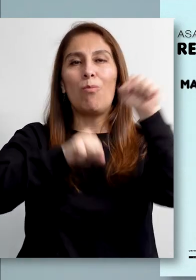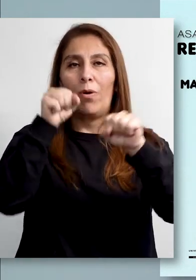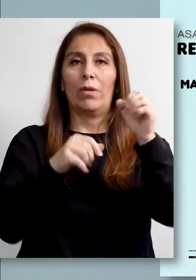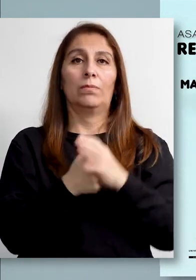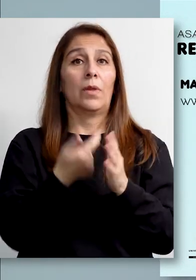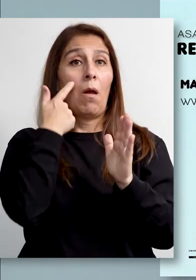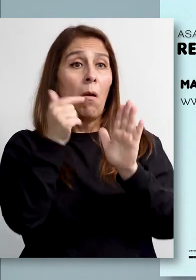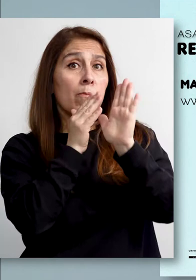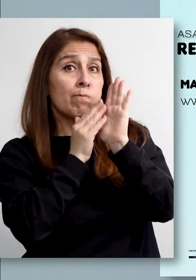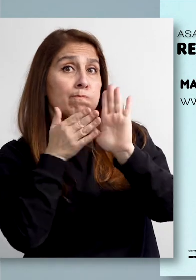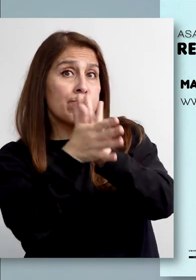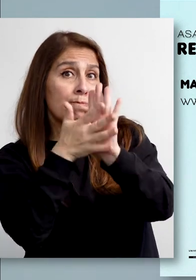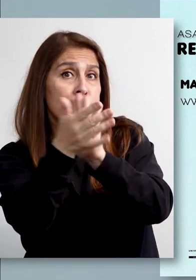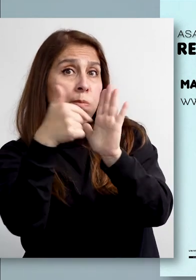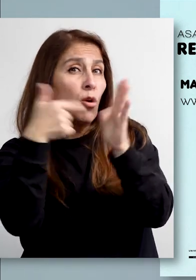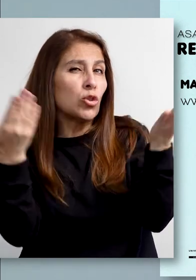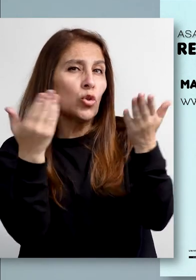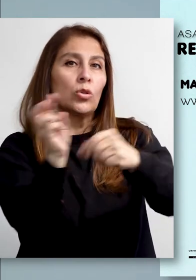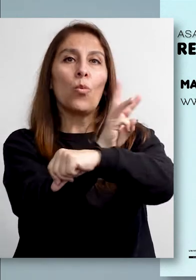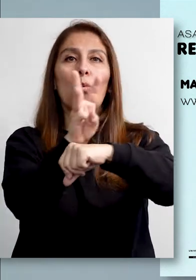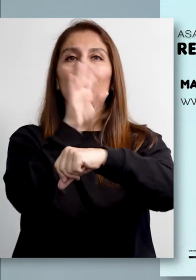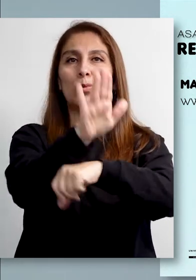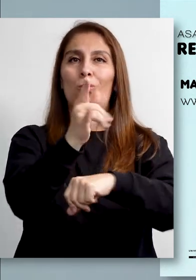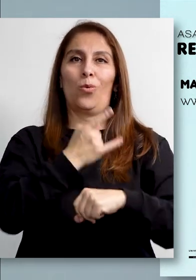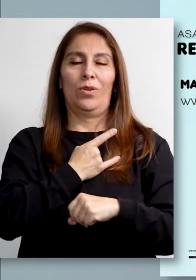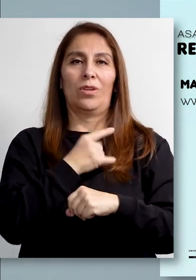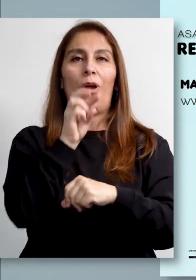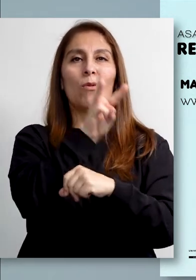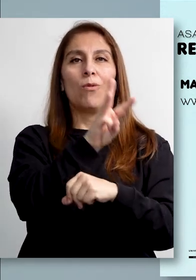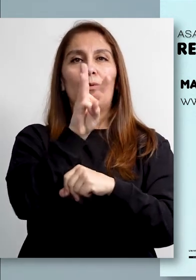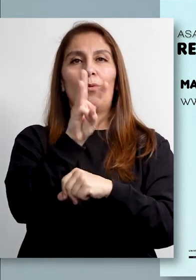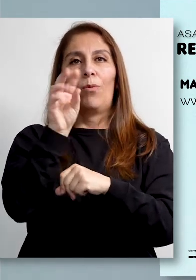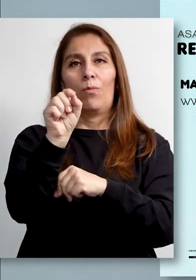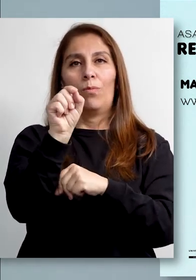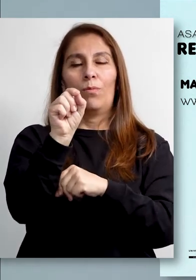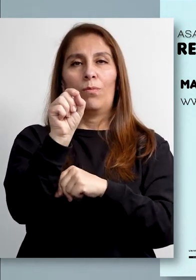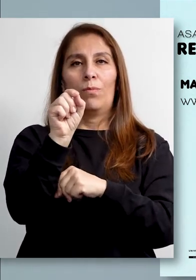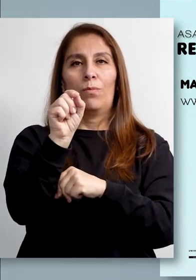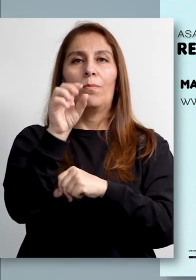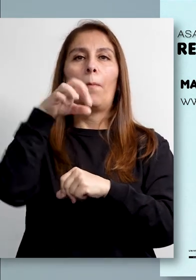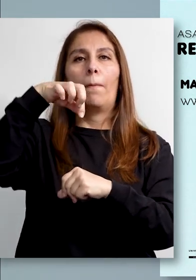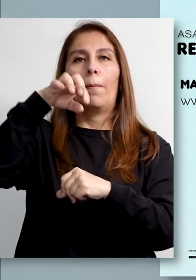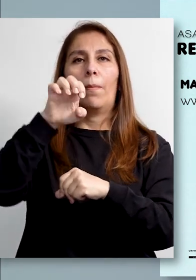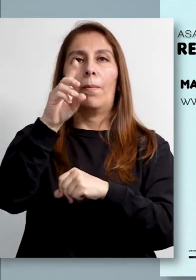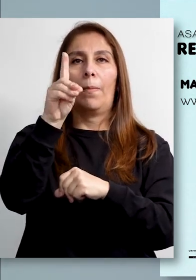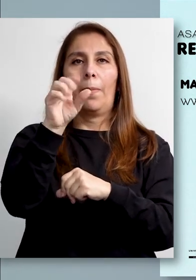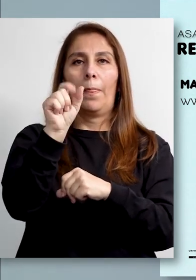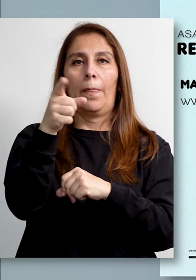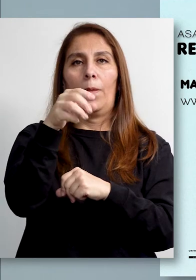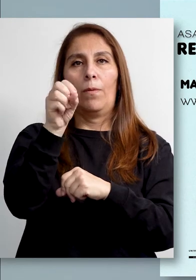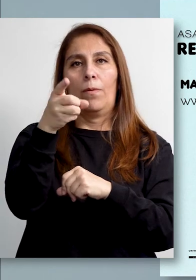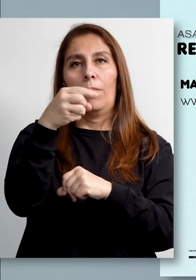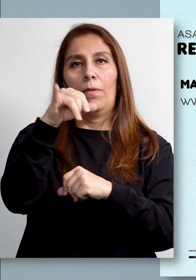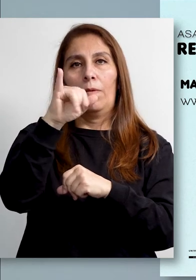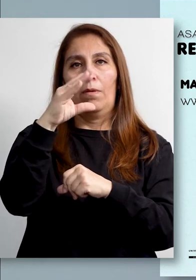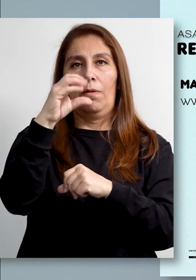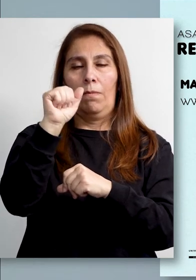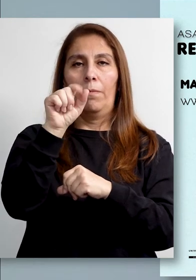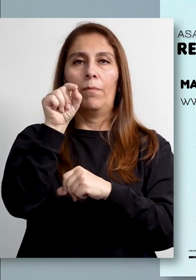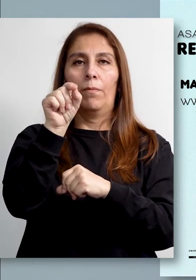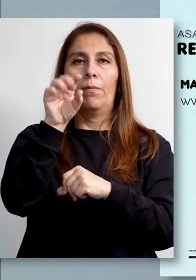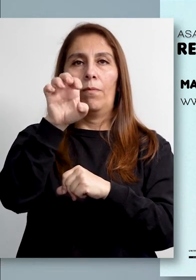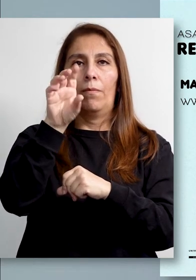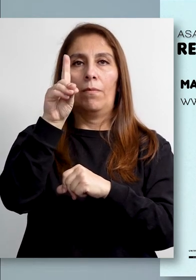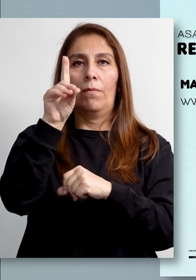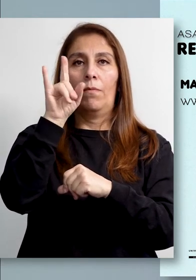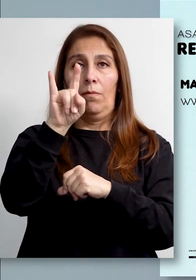la convocatoria se encuentra publicada en la página web de la Universidad www.pedagogica.edu.co,